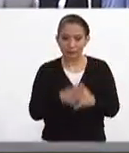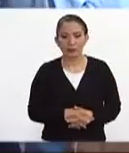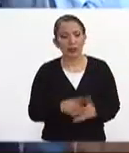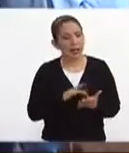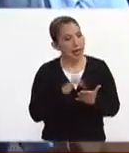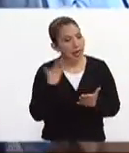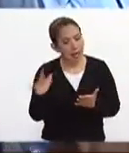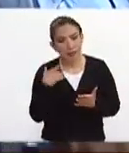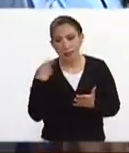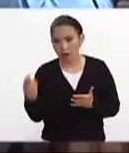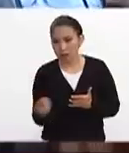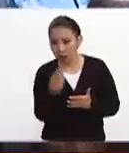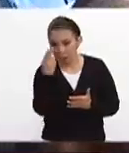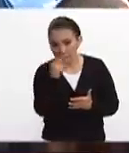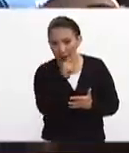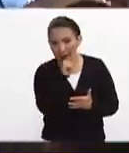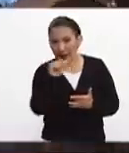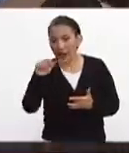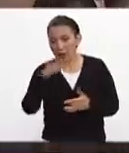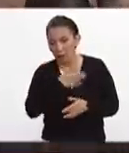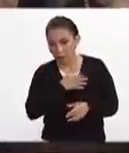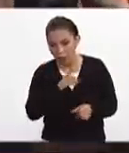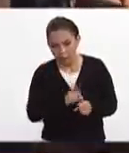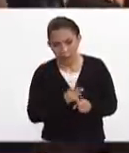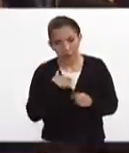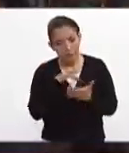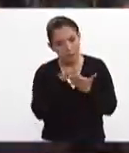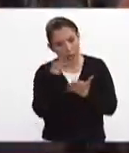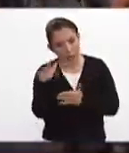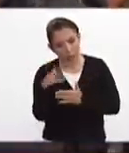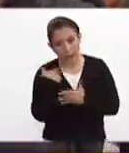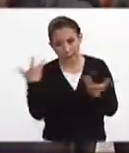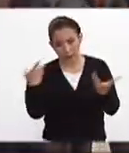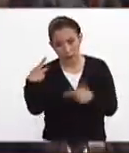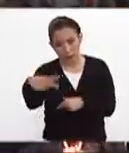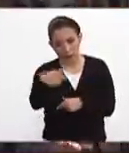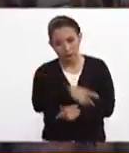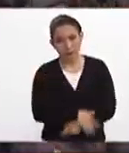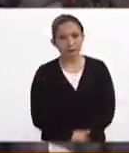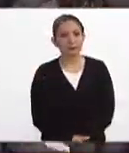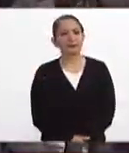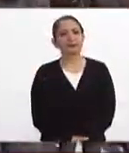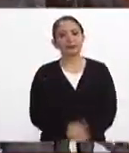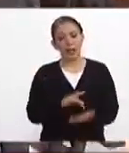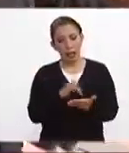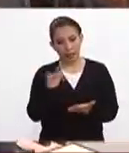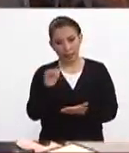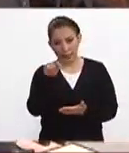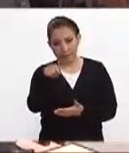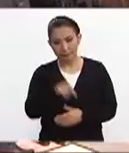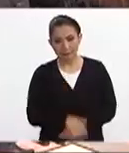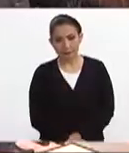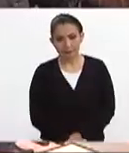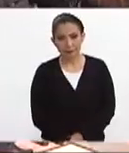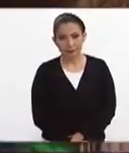gracias gracias a ustedes Tatiana muy buen día y pues muchas gracias por lo que están haciendo ustedes gracias a ti